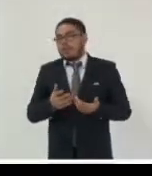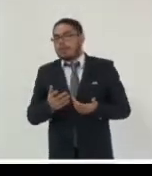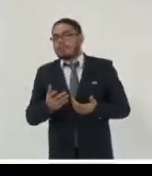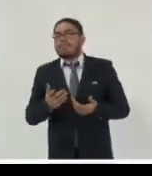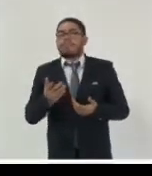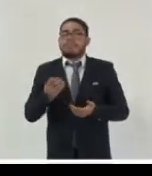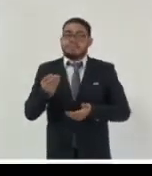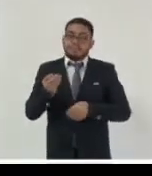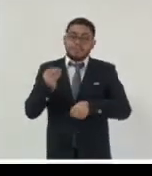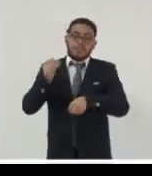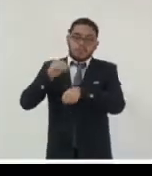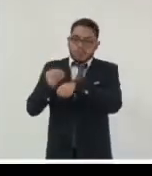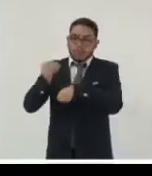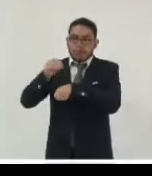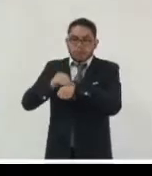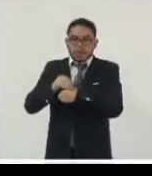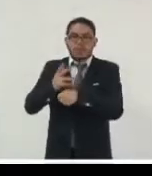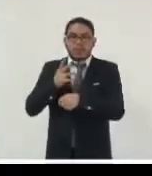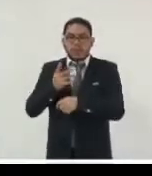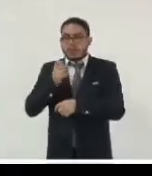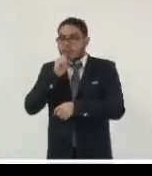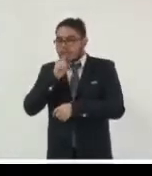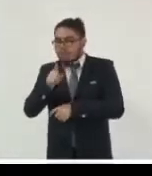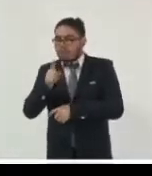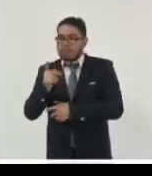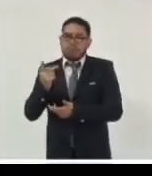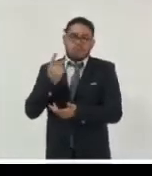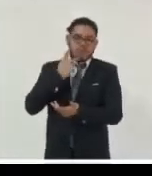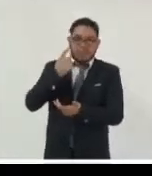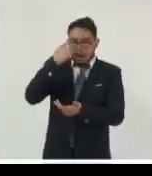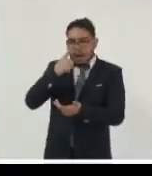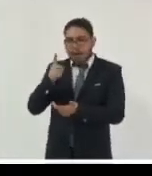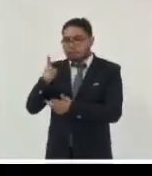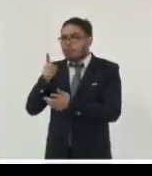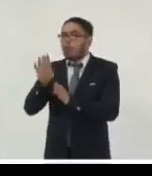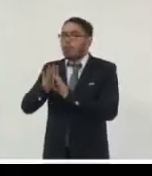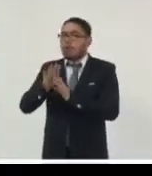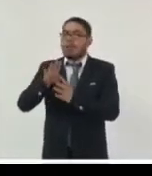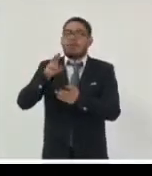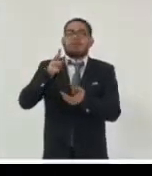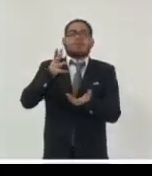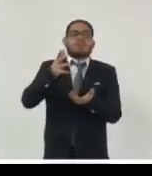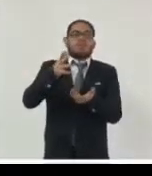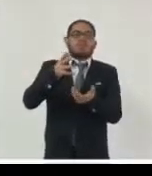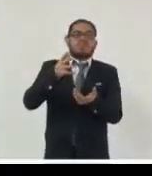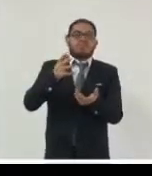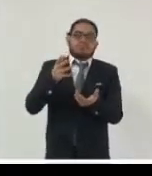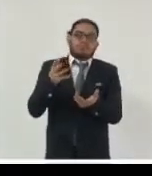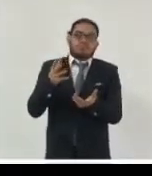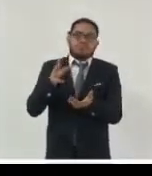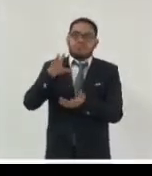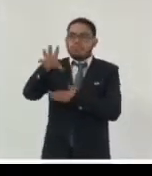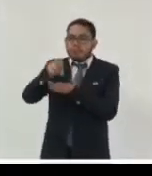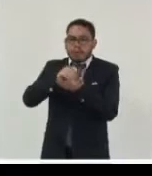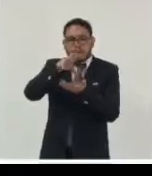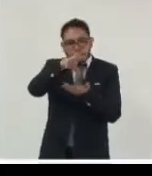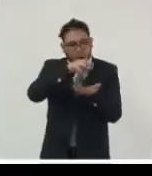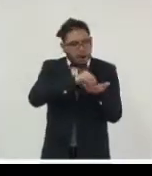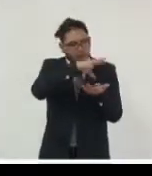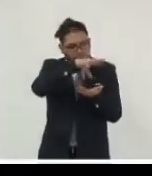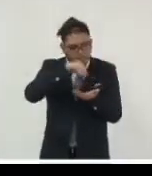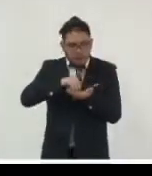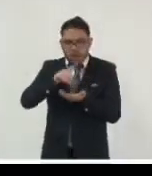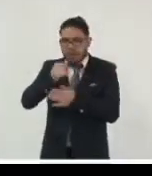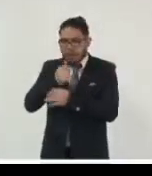activa cuando se están produciendo estos datos para la preservación de estos datos auténticos sociales por supuesto esto